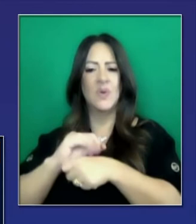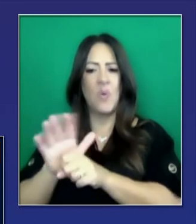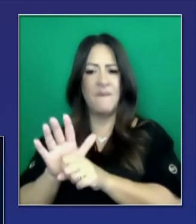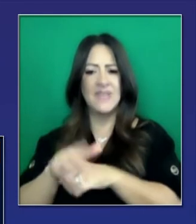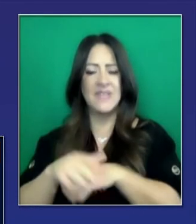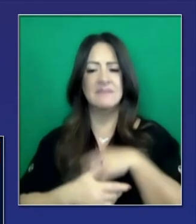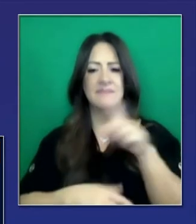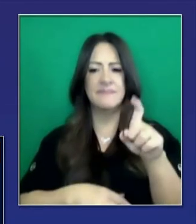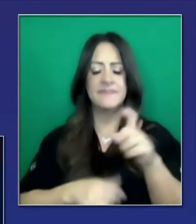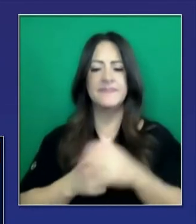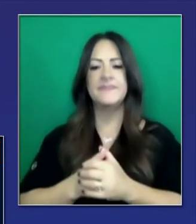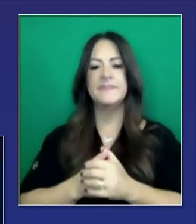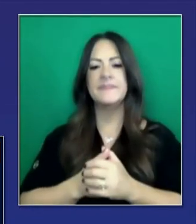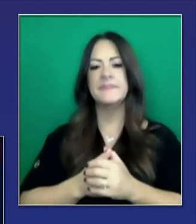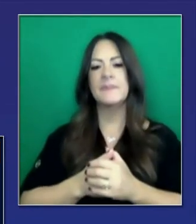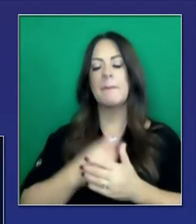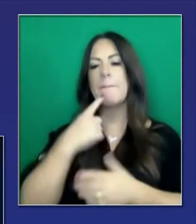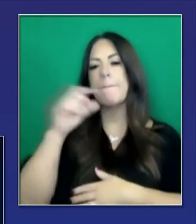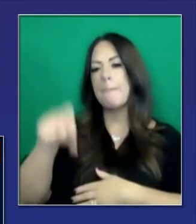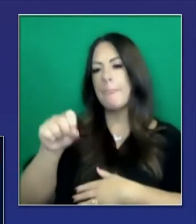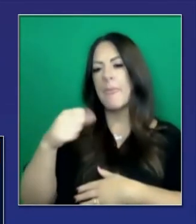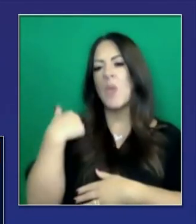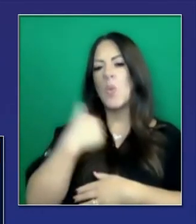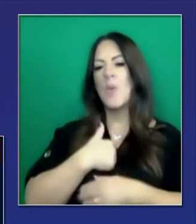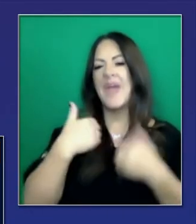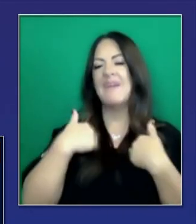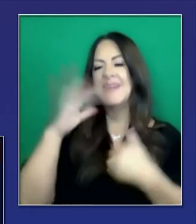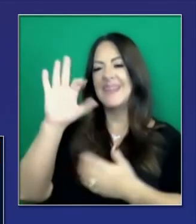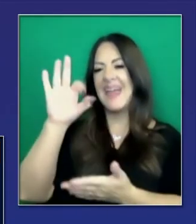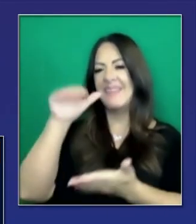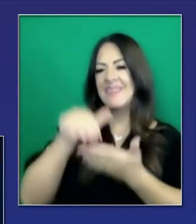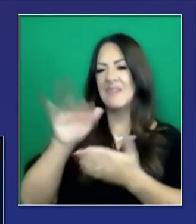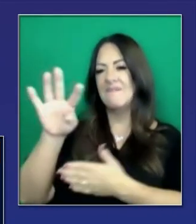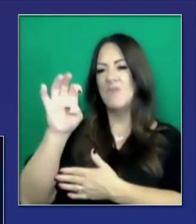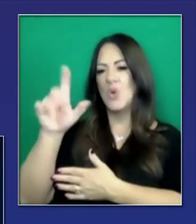darle el esfuerzo. Tenemos 94,